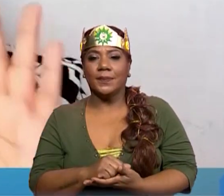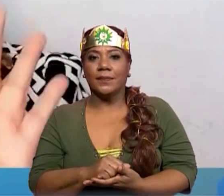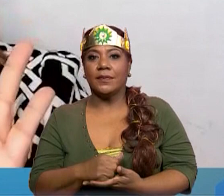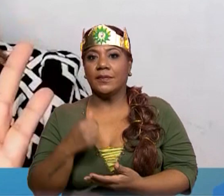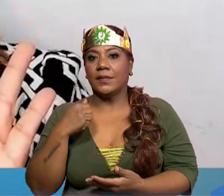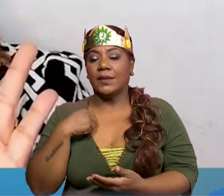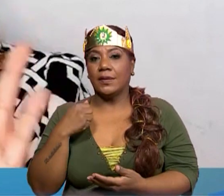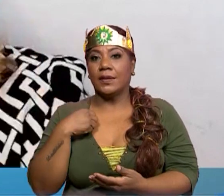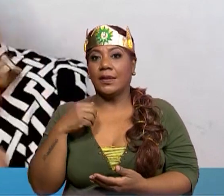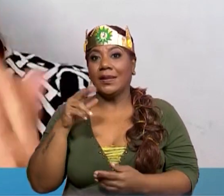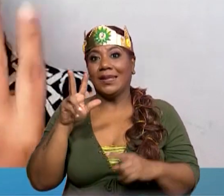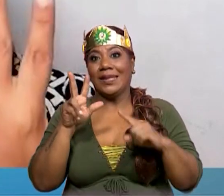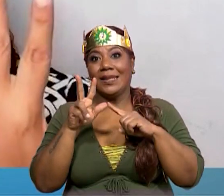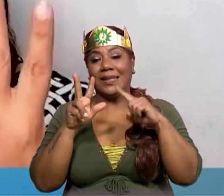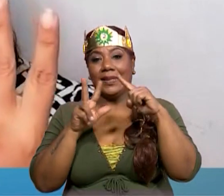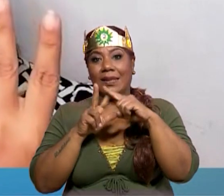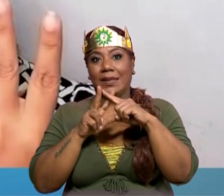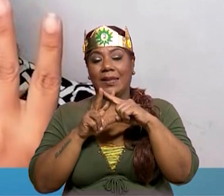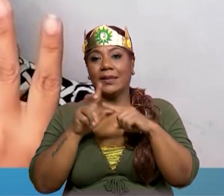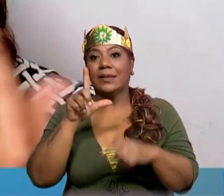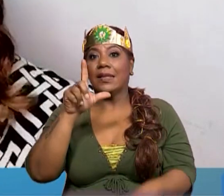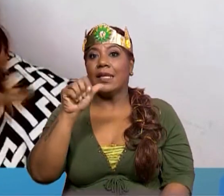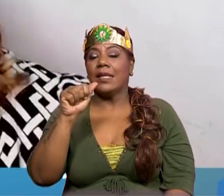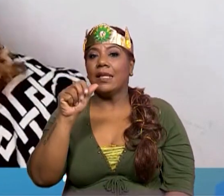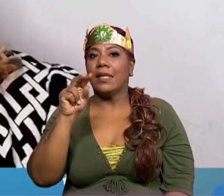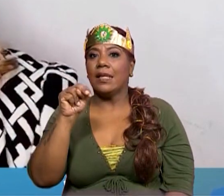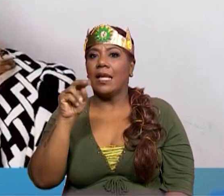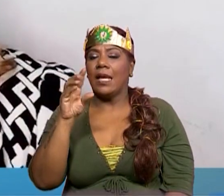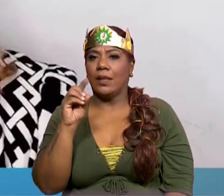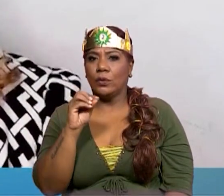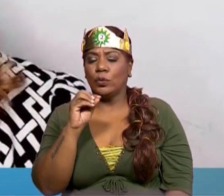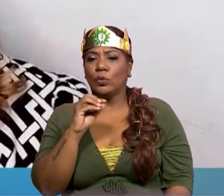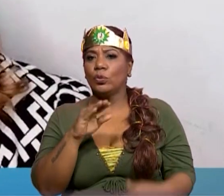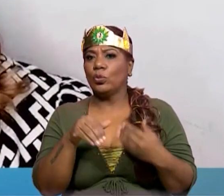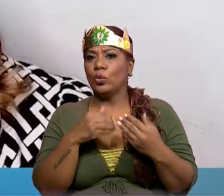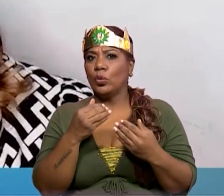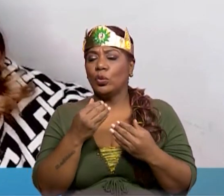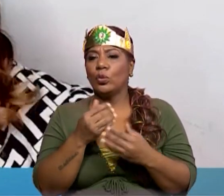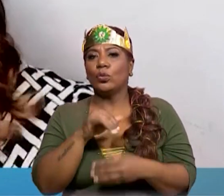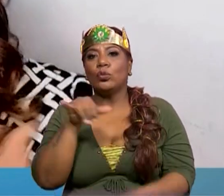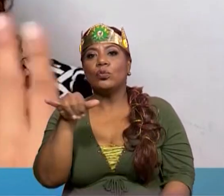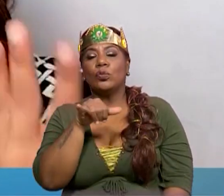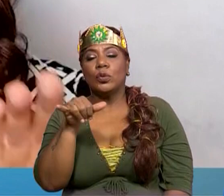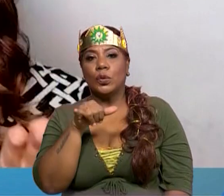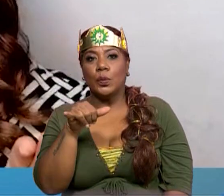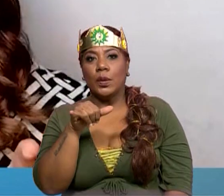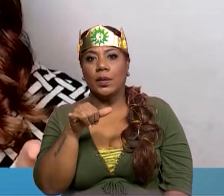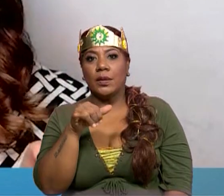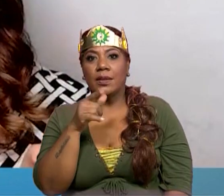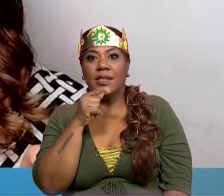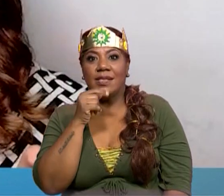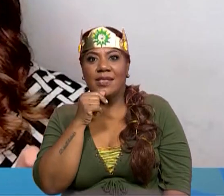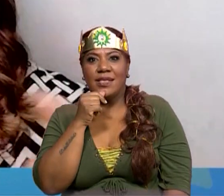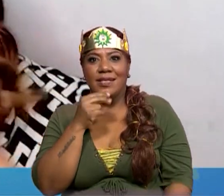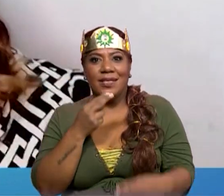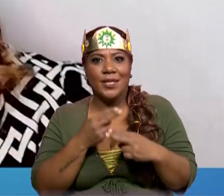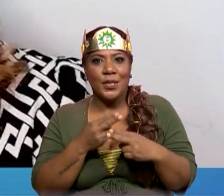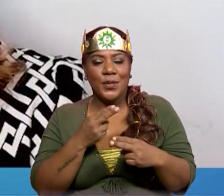Tengo más de tres lados y menos de cinco. Todos mis lados son iguales. ¿Quién soy?